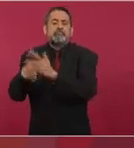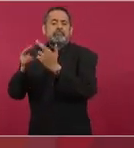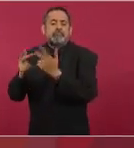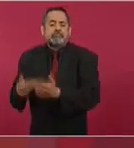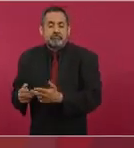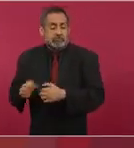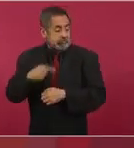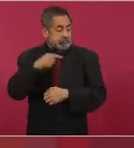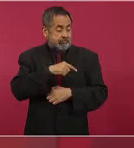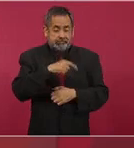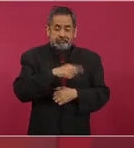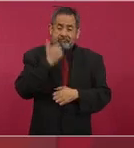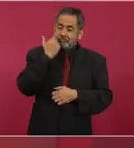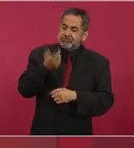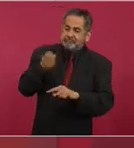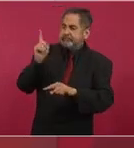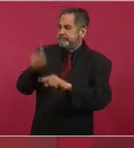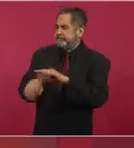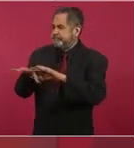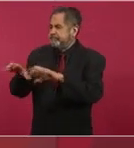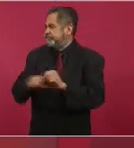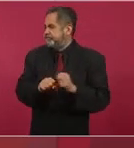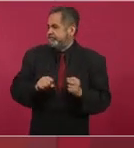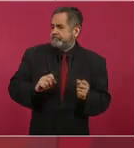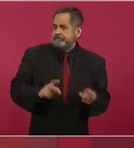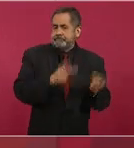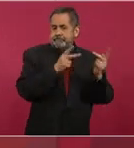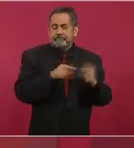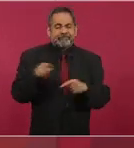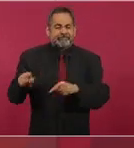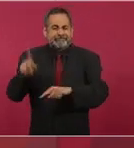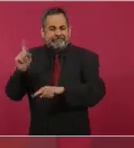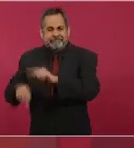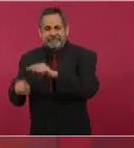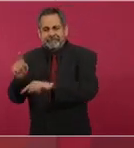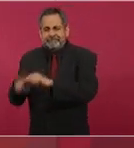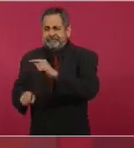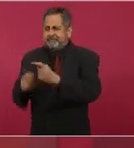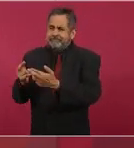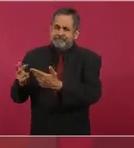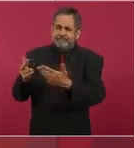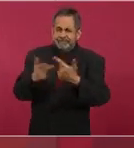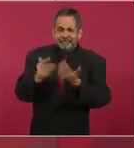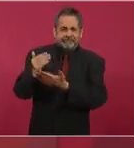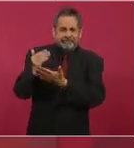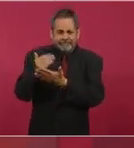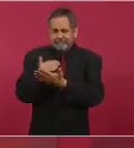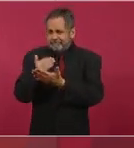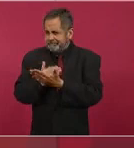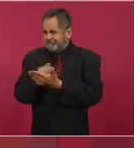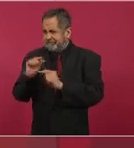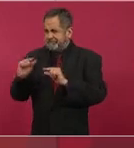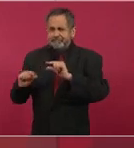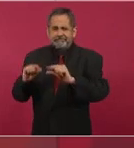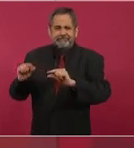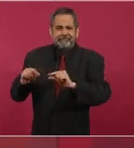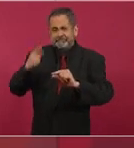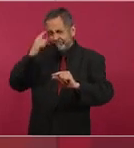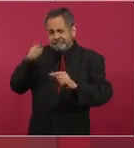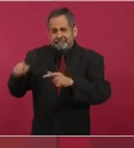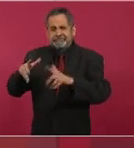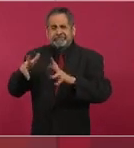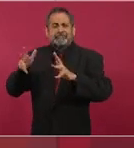refinerías las estaban convirtiendo en chatarra